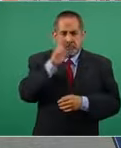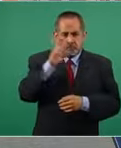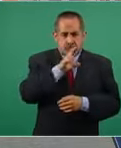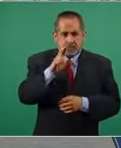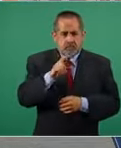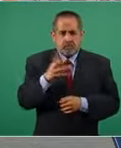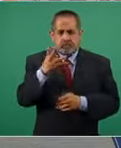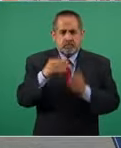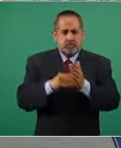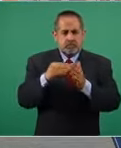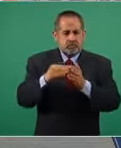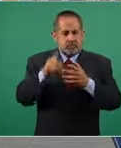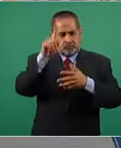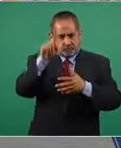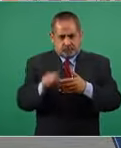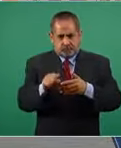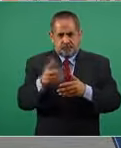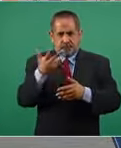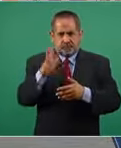4 millones ahí están 10